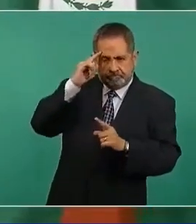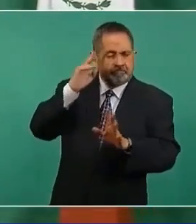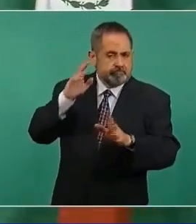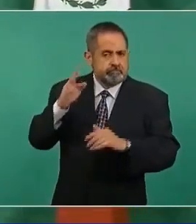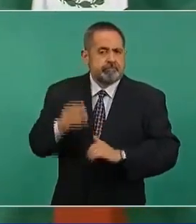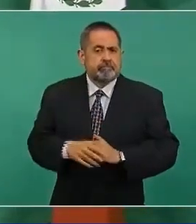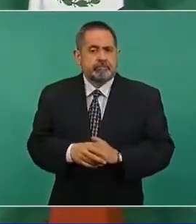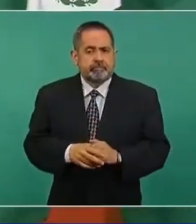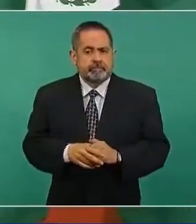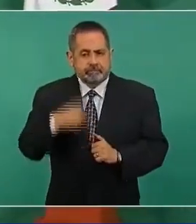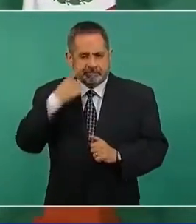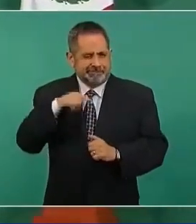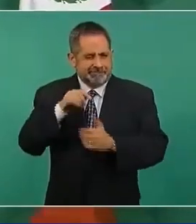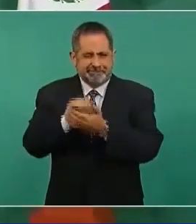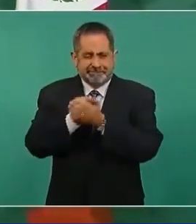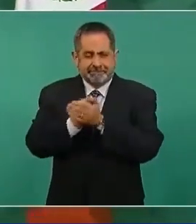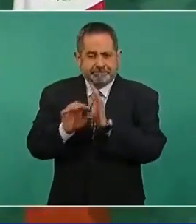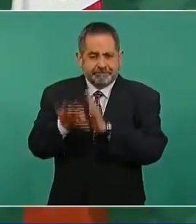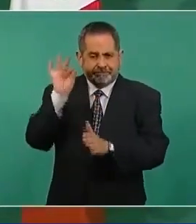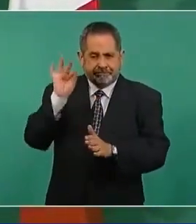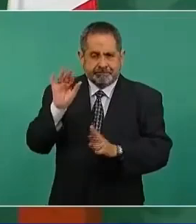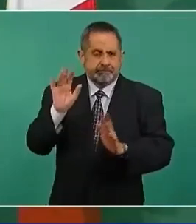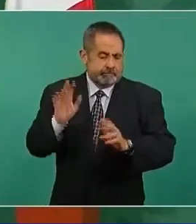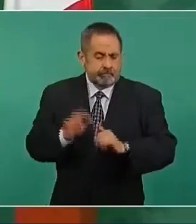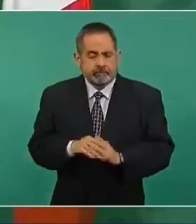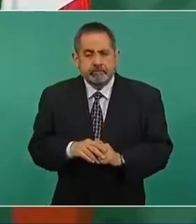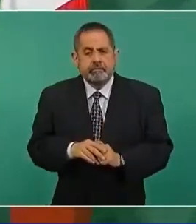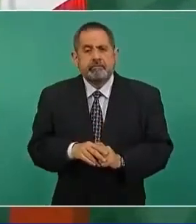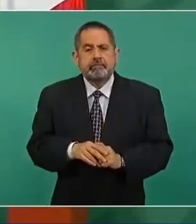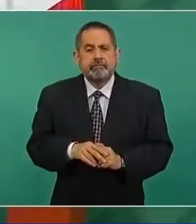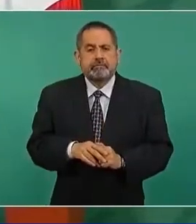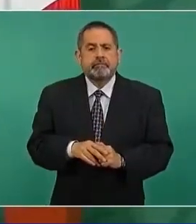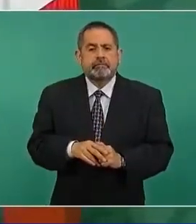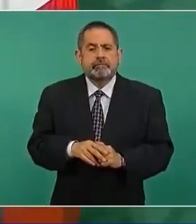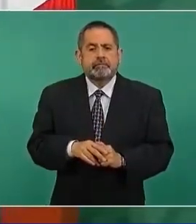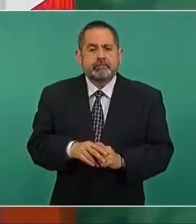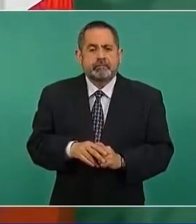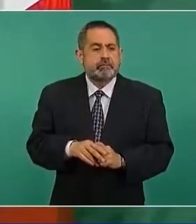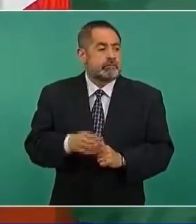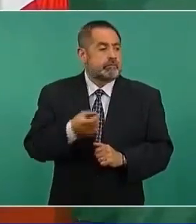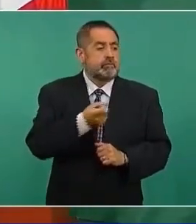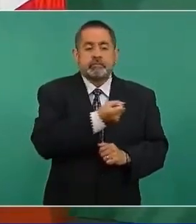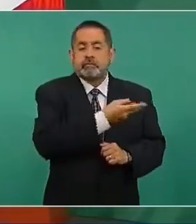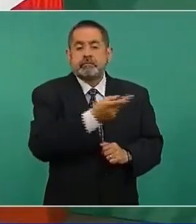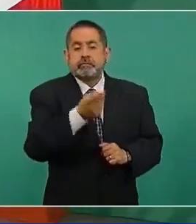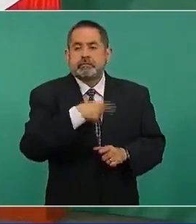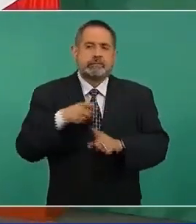la rifa, que se burlaban.